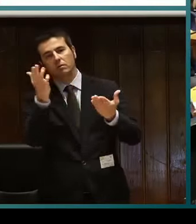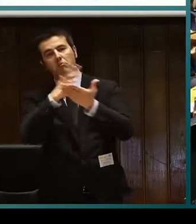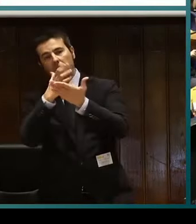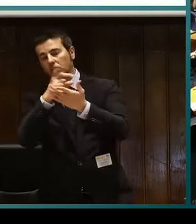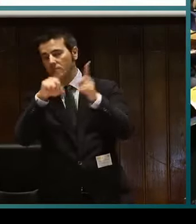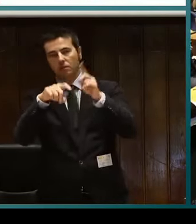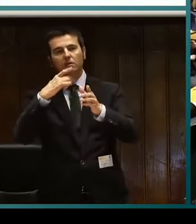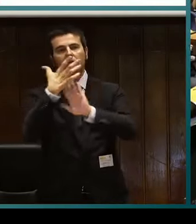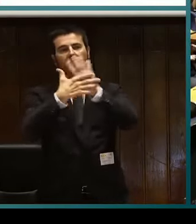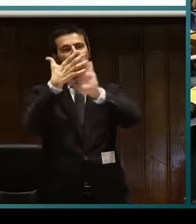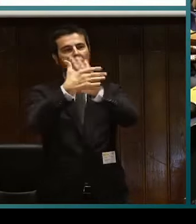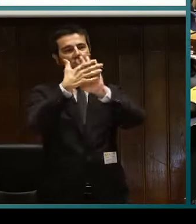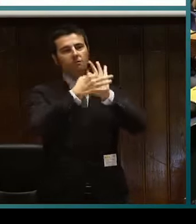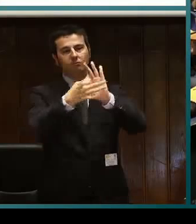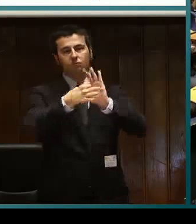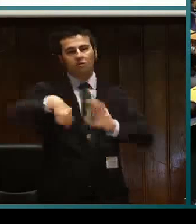asociativo.